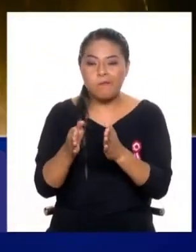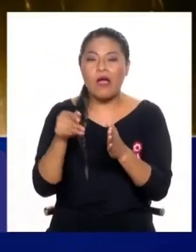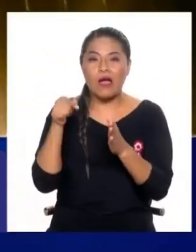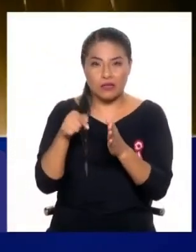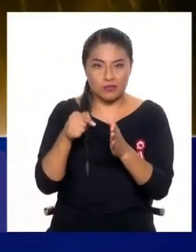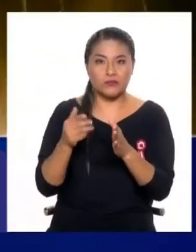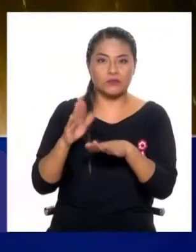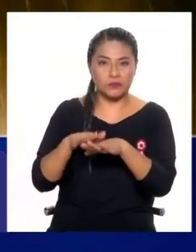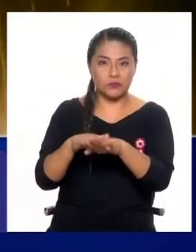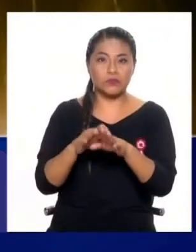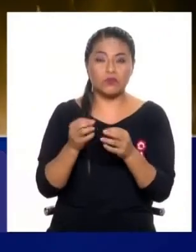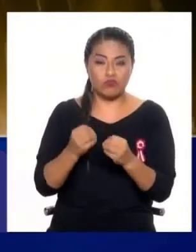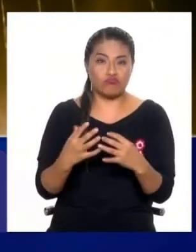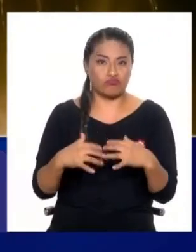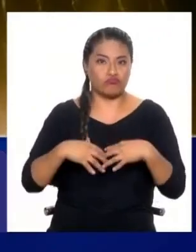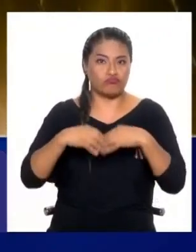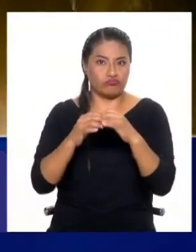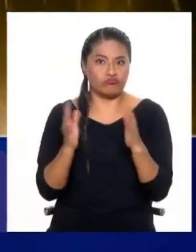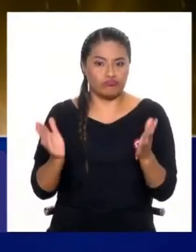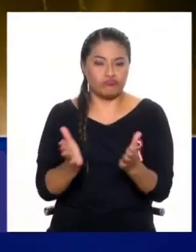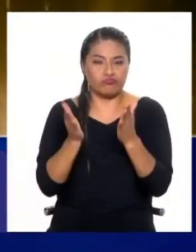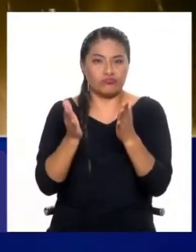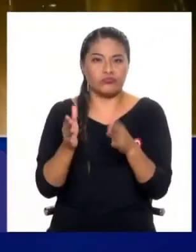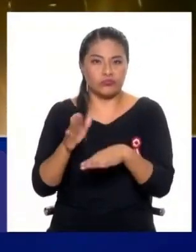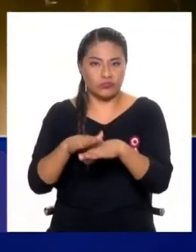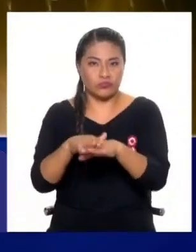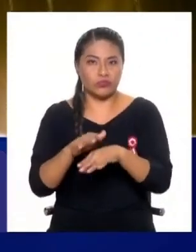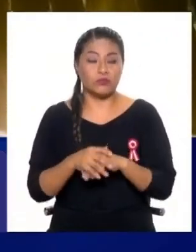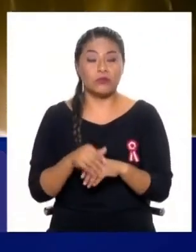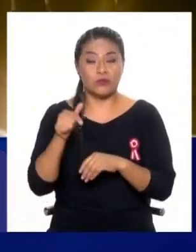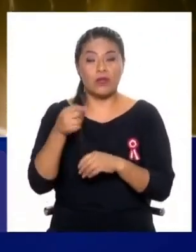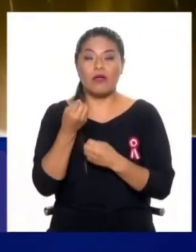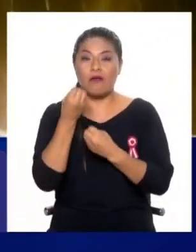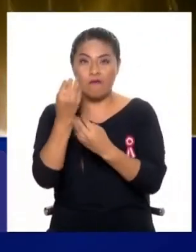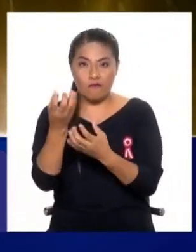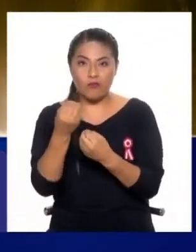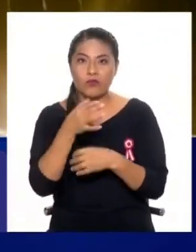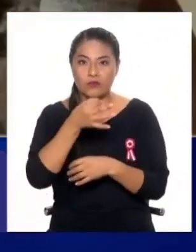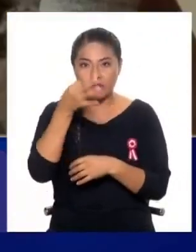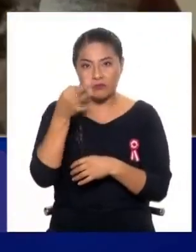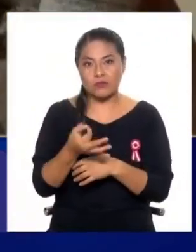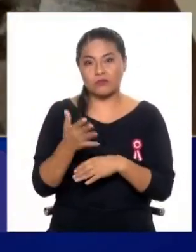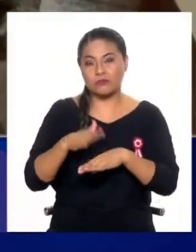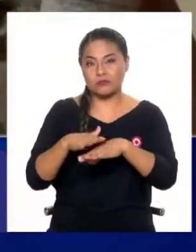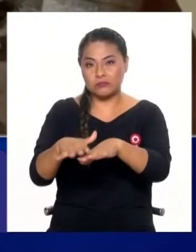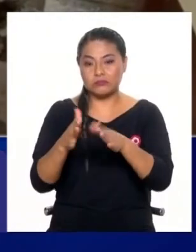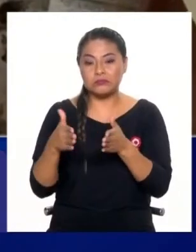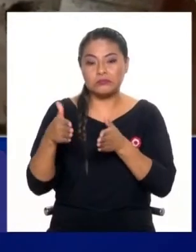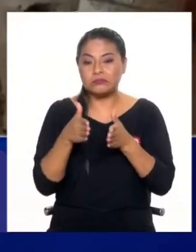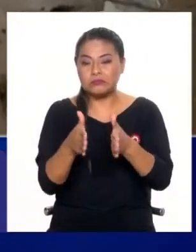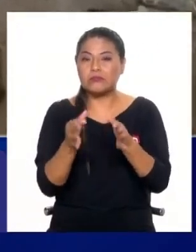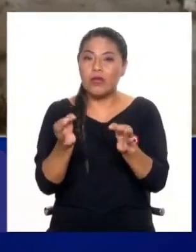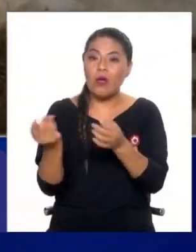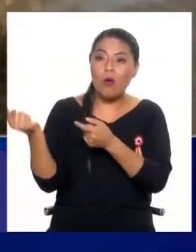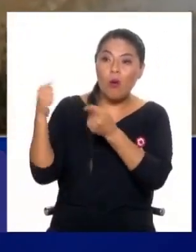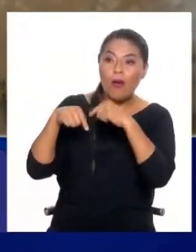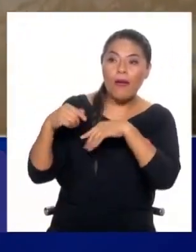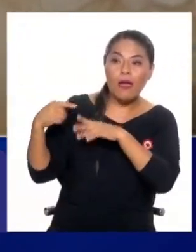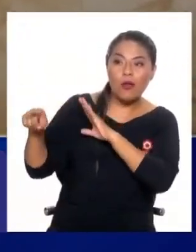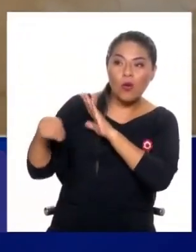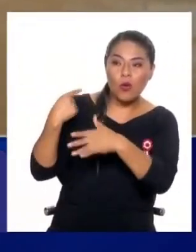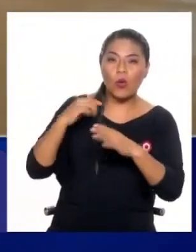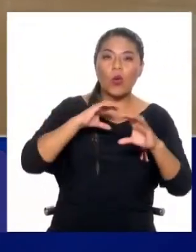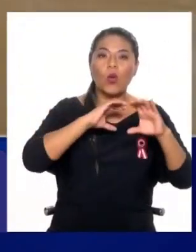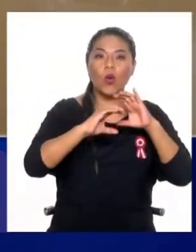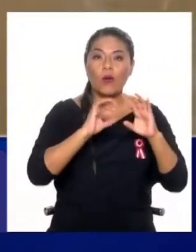que sea fuerte, potente y que esa información llegue de manera sobre todo adecuada y a tiempo a la población, sobre todo